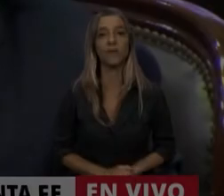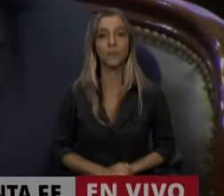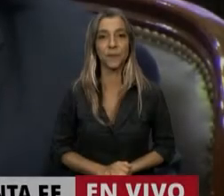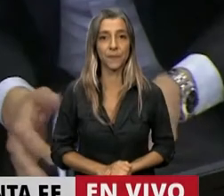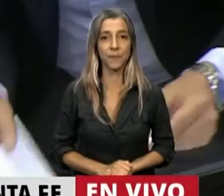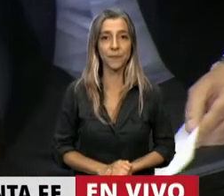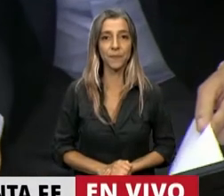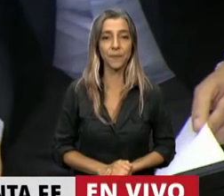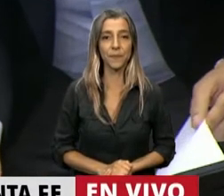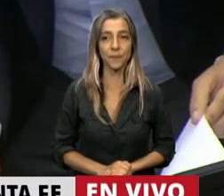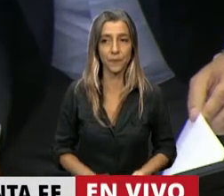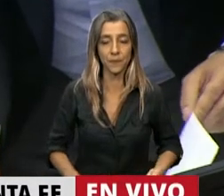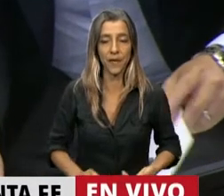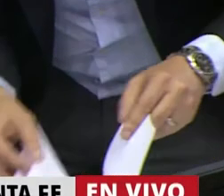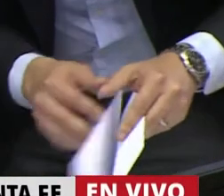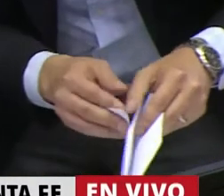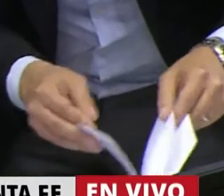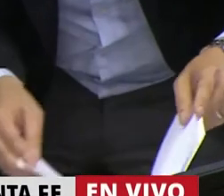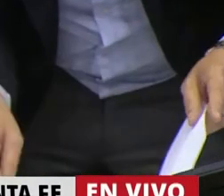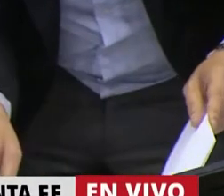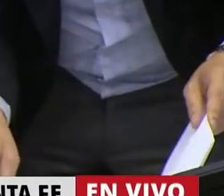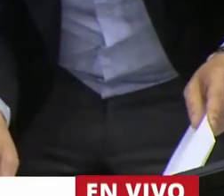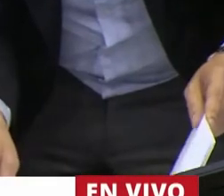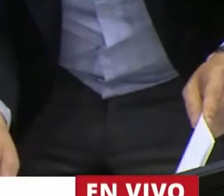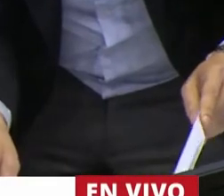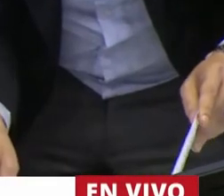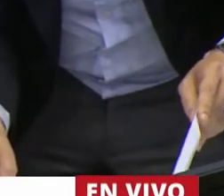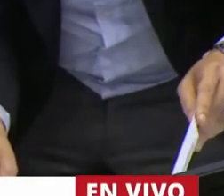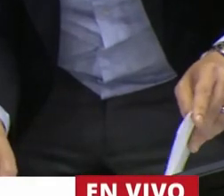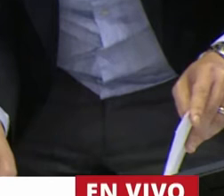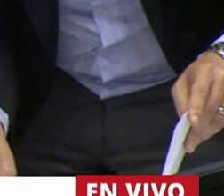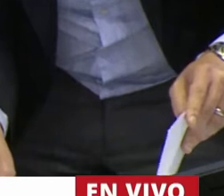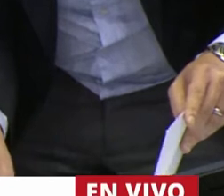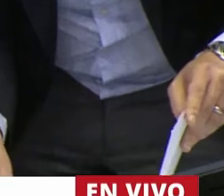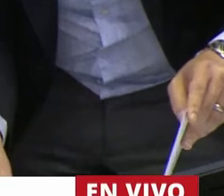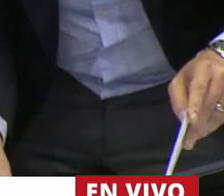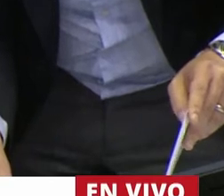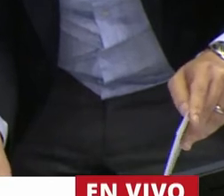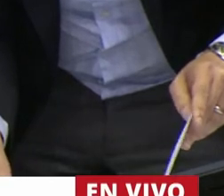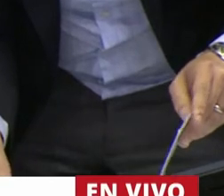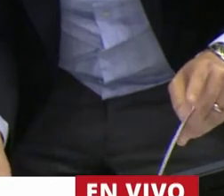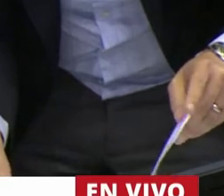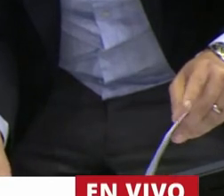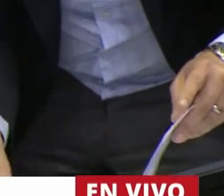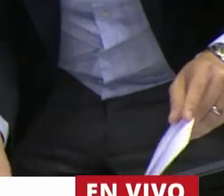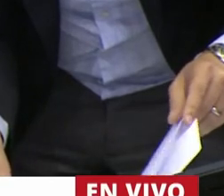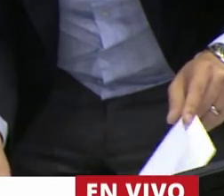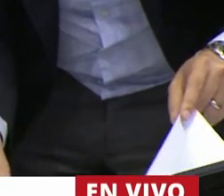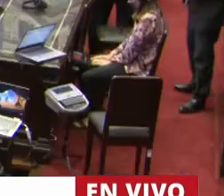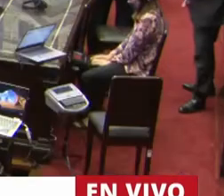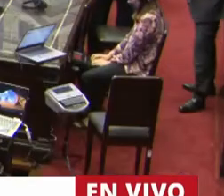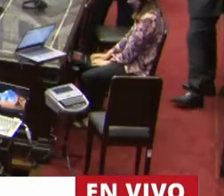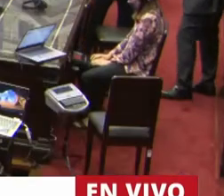Uso de la palabra y último orador, el diputado José Luis Ramón. Le pido a los diputados y diputadas que revisen el logueo al BPN.